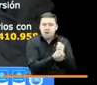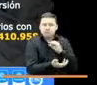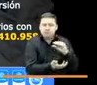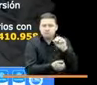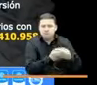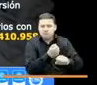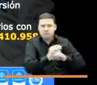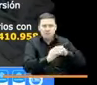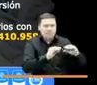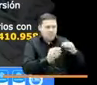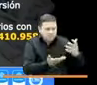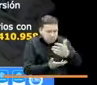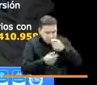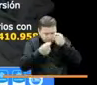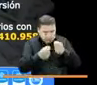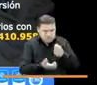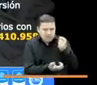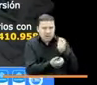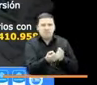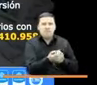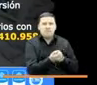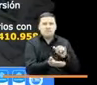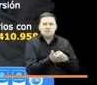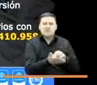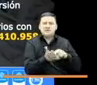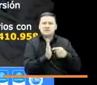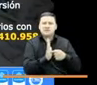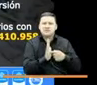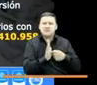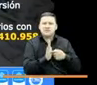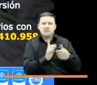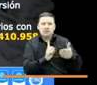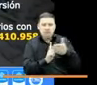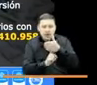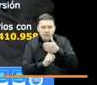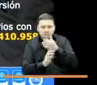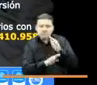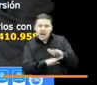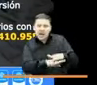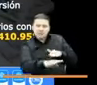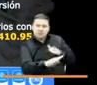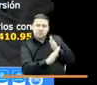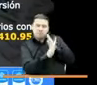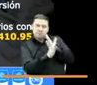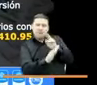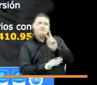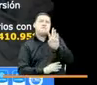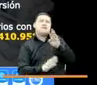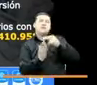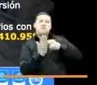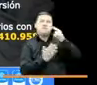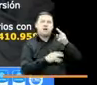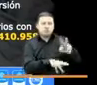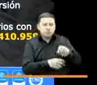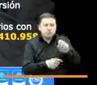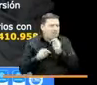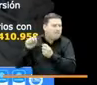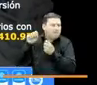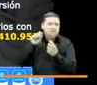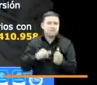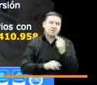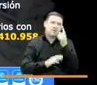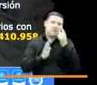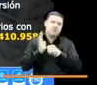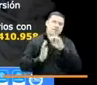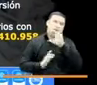apoyamos en esa misma estrategia en lo que tiene que ver con prevención y atención 24 proyectos agropecuarios con una inversión de 1 mil